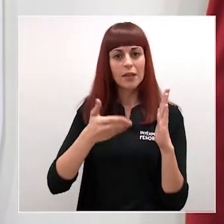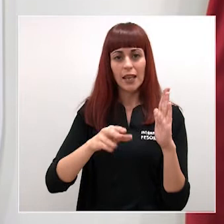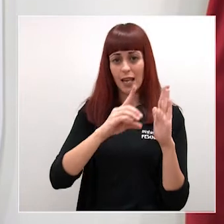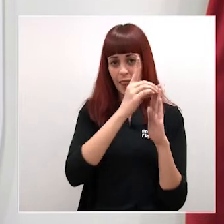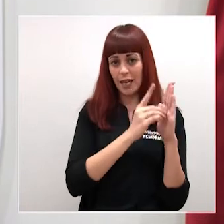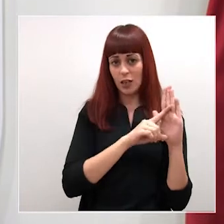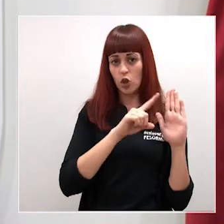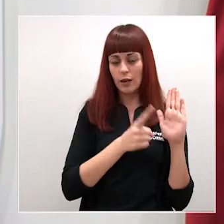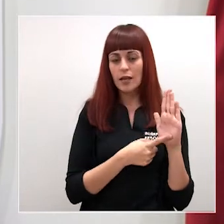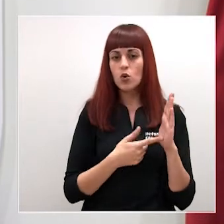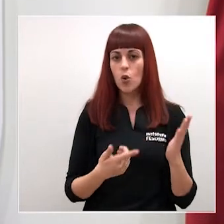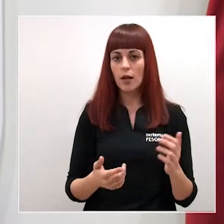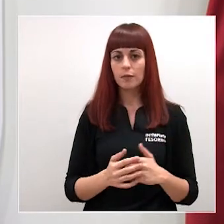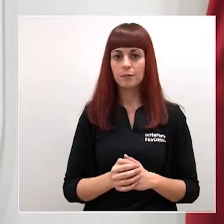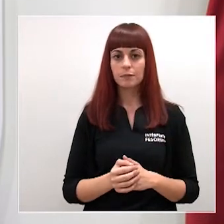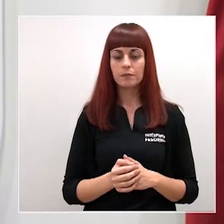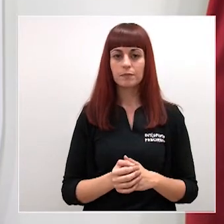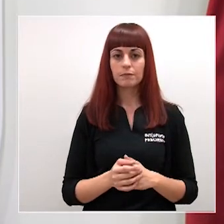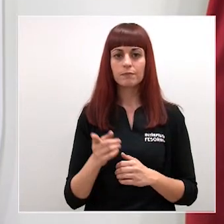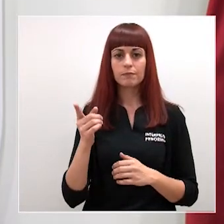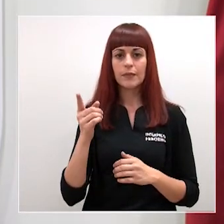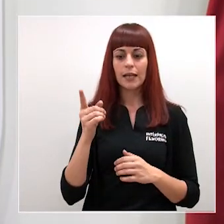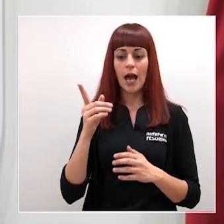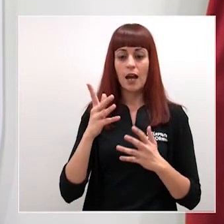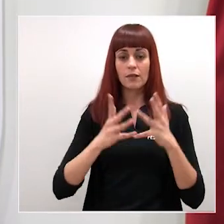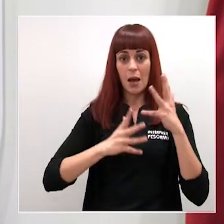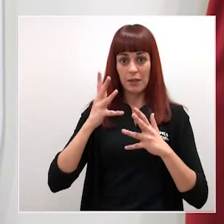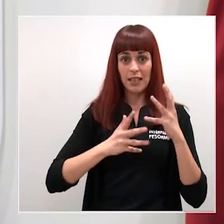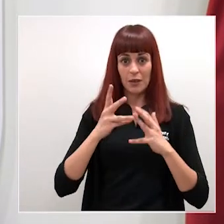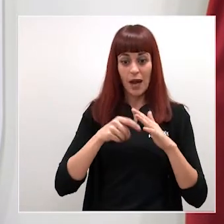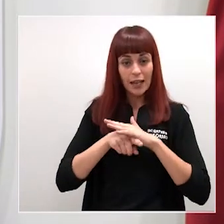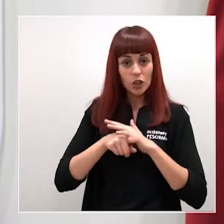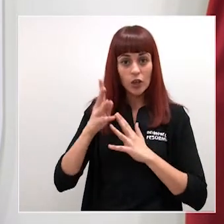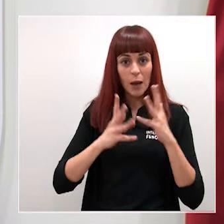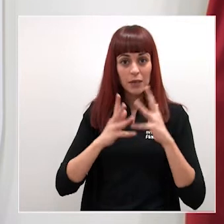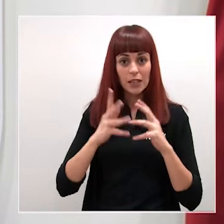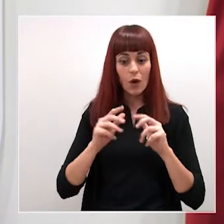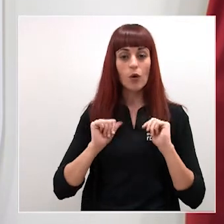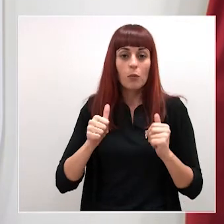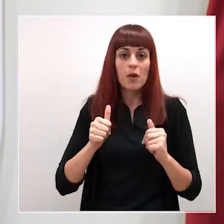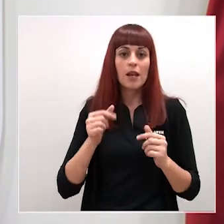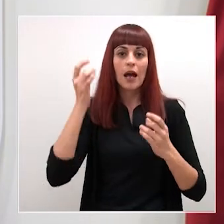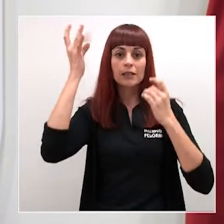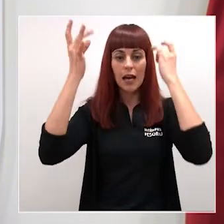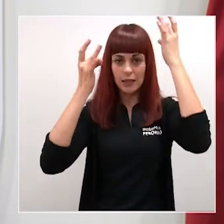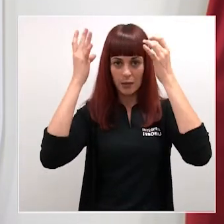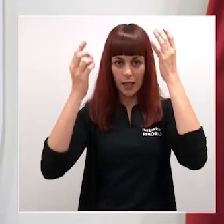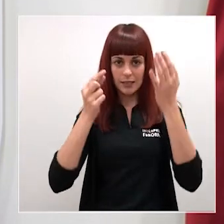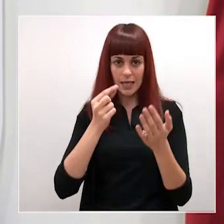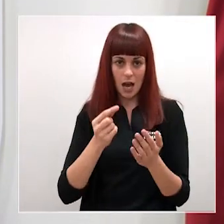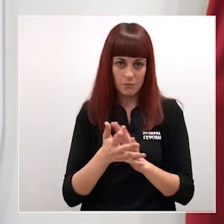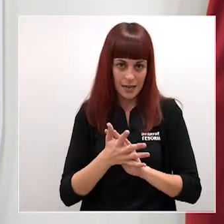es la agilización y la simplificación administrativa a la hora de implantar las actividades. Así,